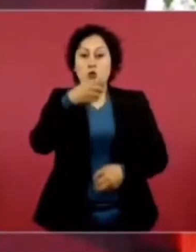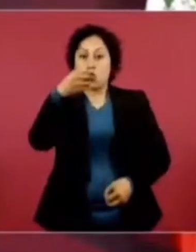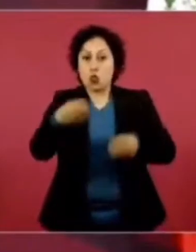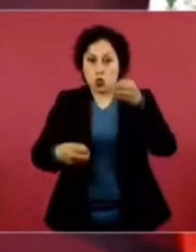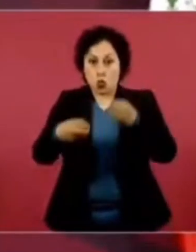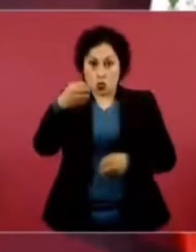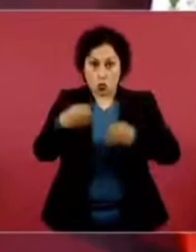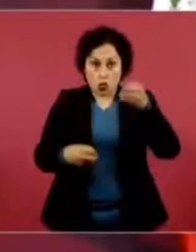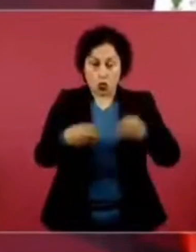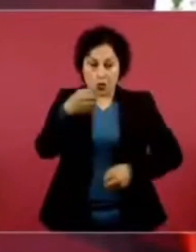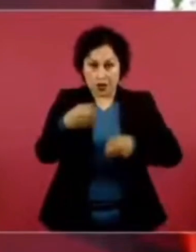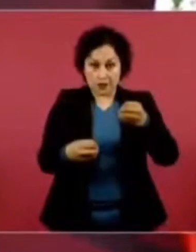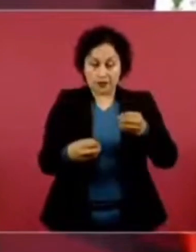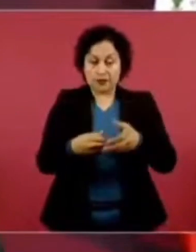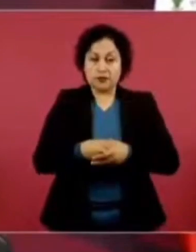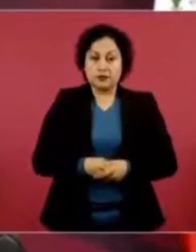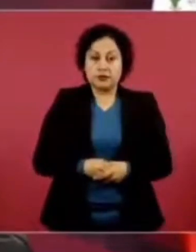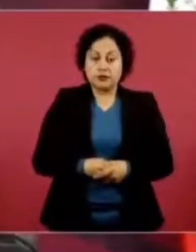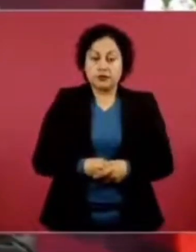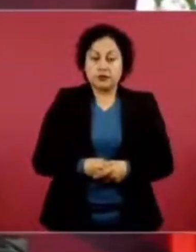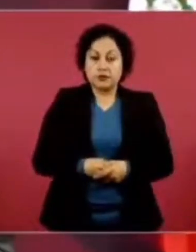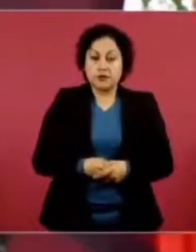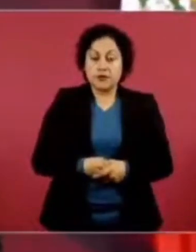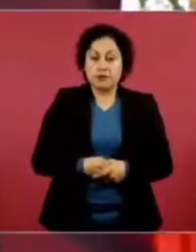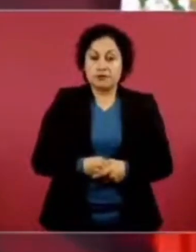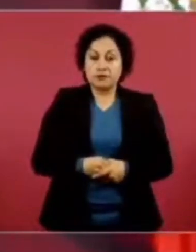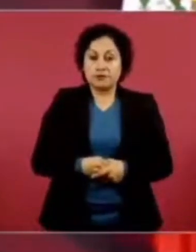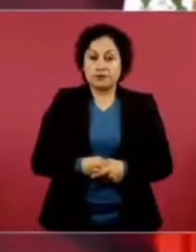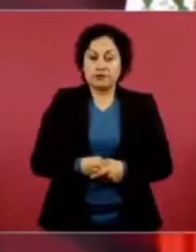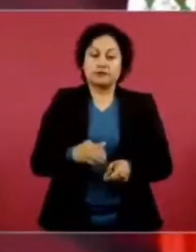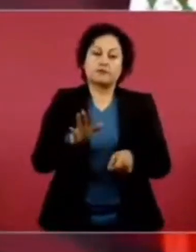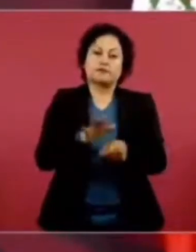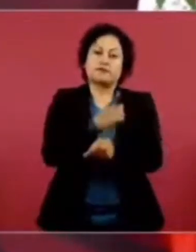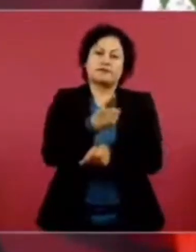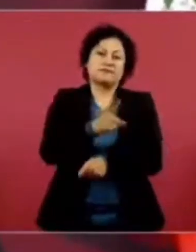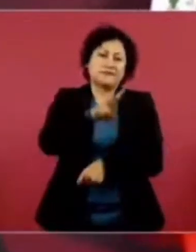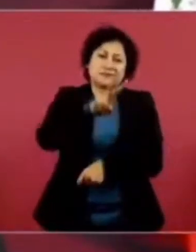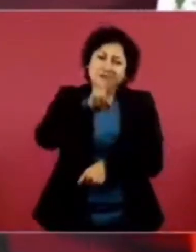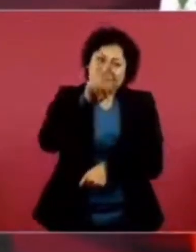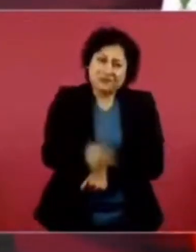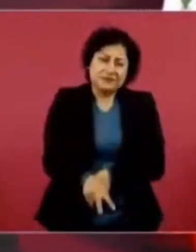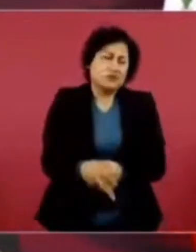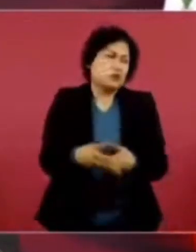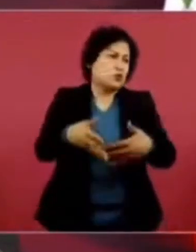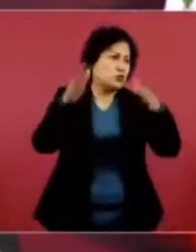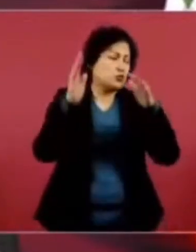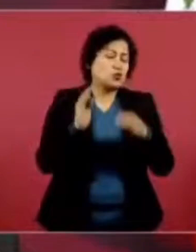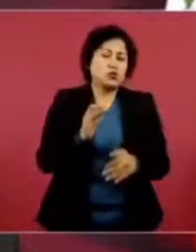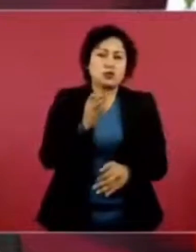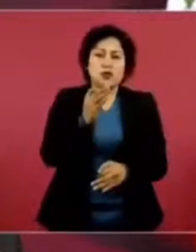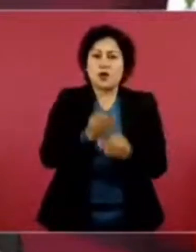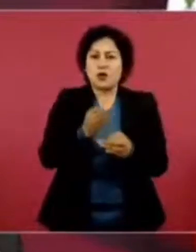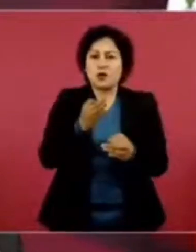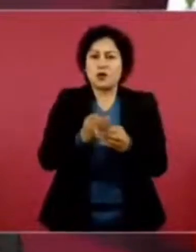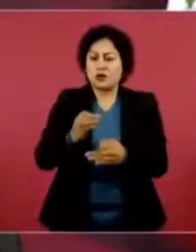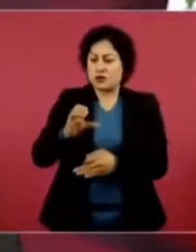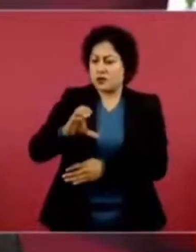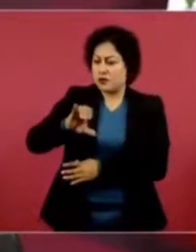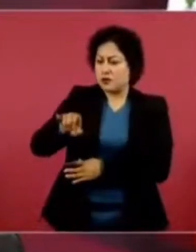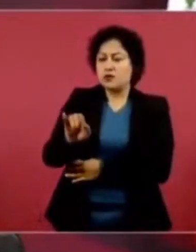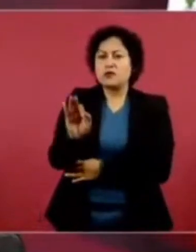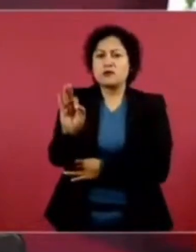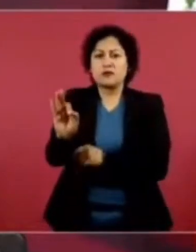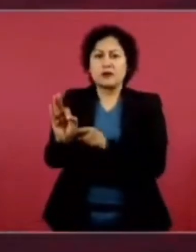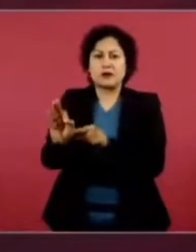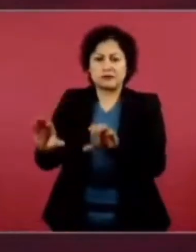Judicatura, el Consejo de la Judicatura. Porque,